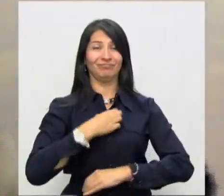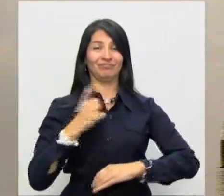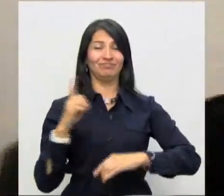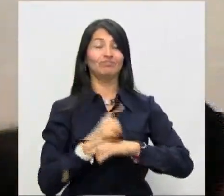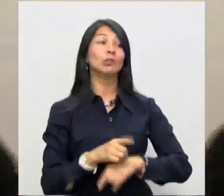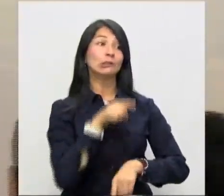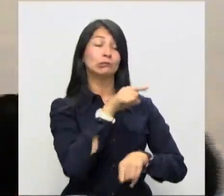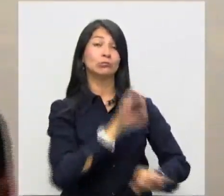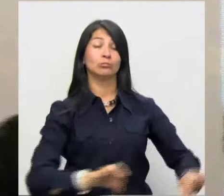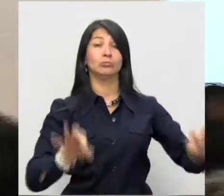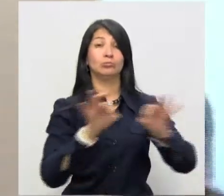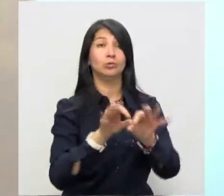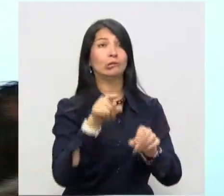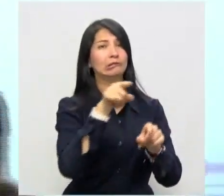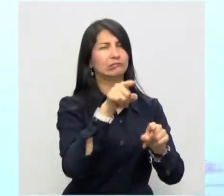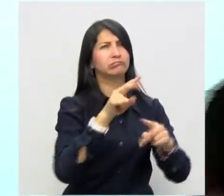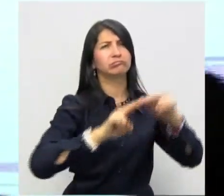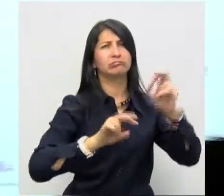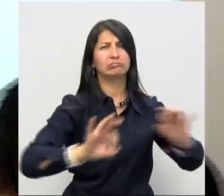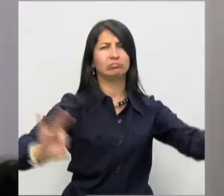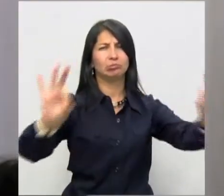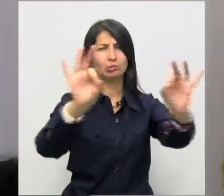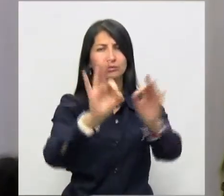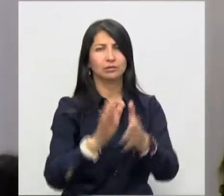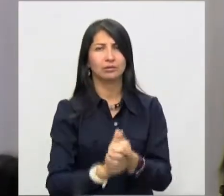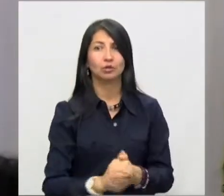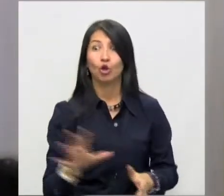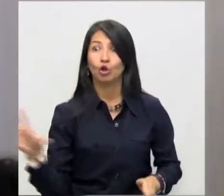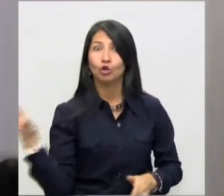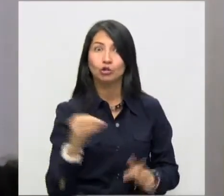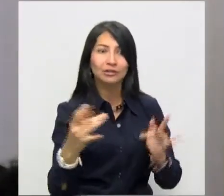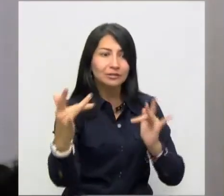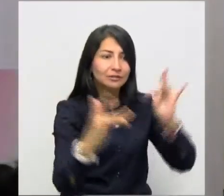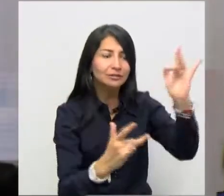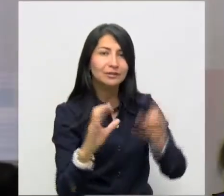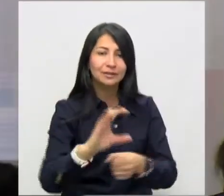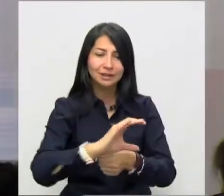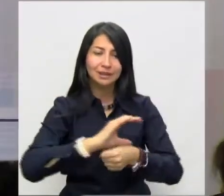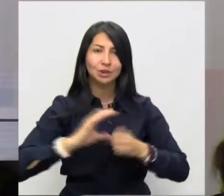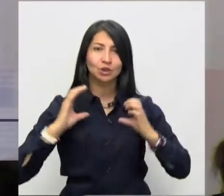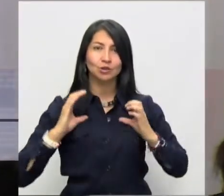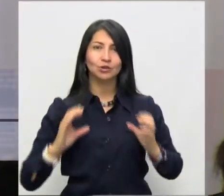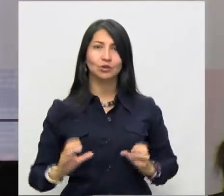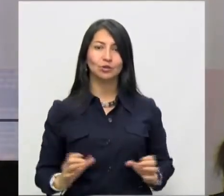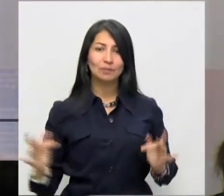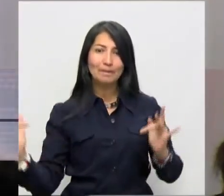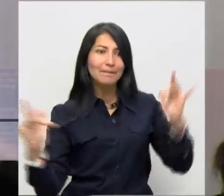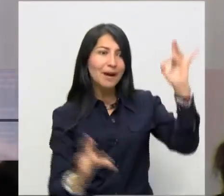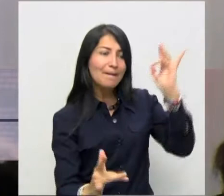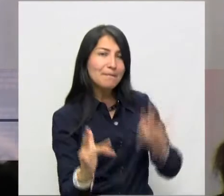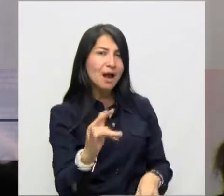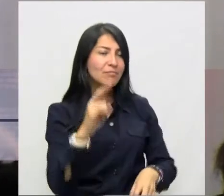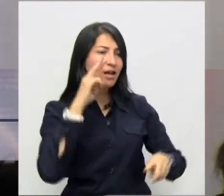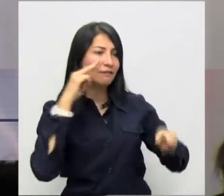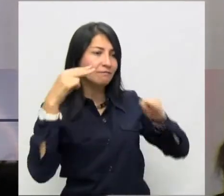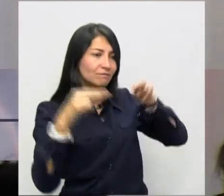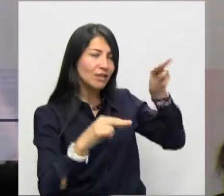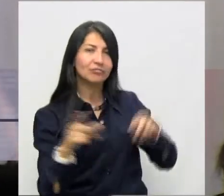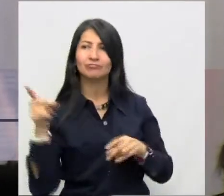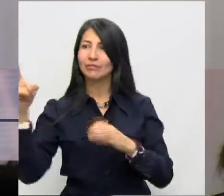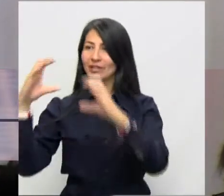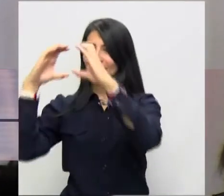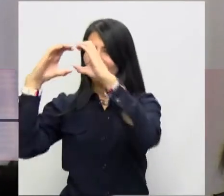y del papel de las veedurías ciudadanas. Que la ciudadanía participe, que los actores calificados, como están aquí,